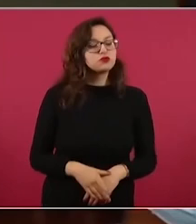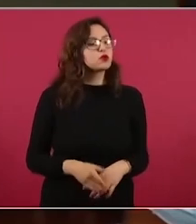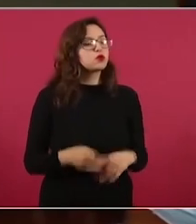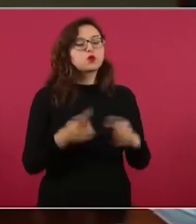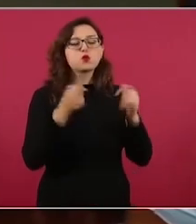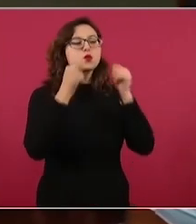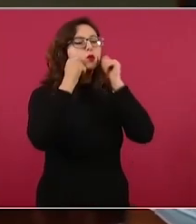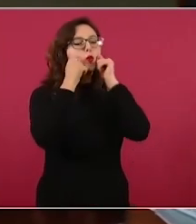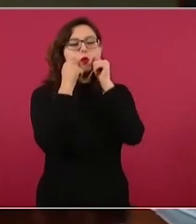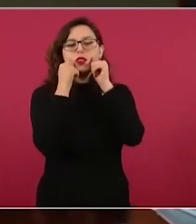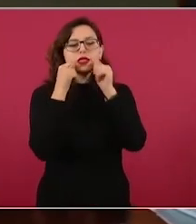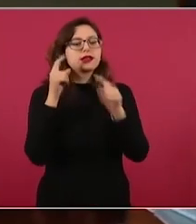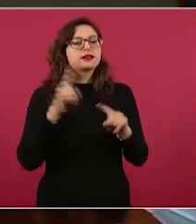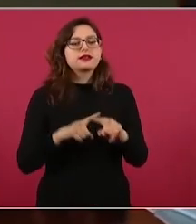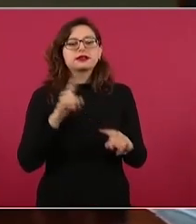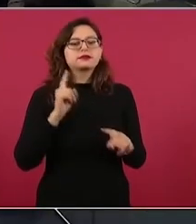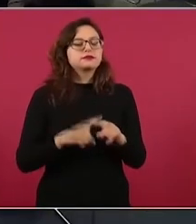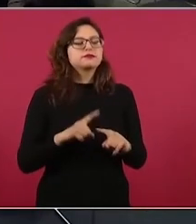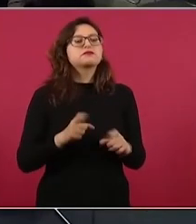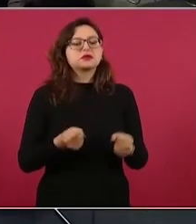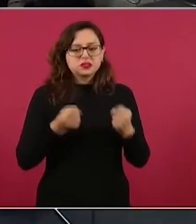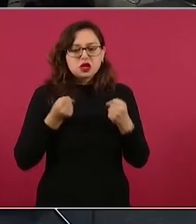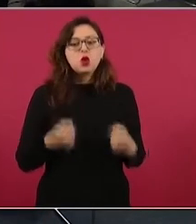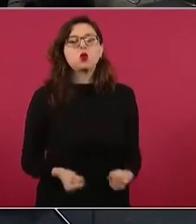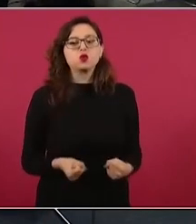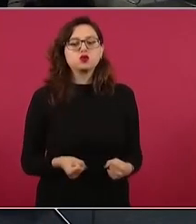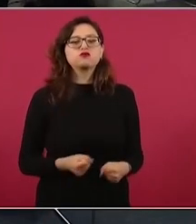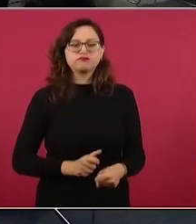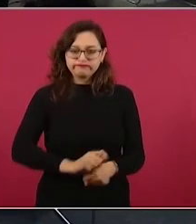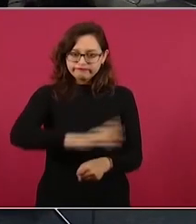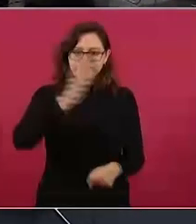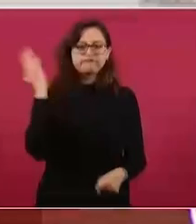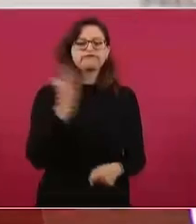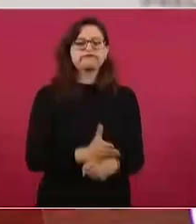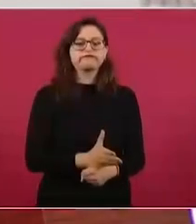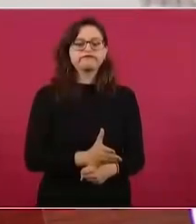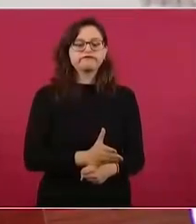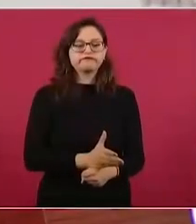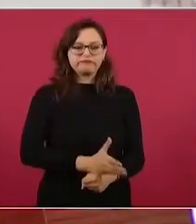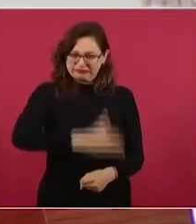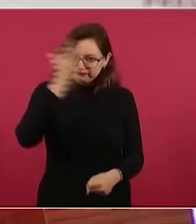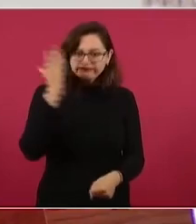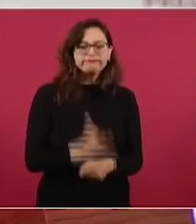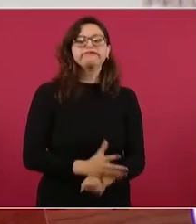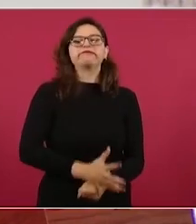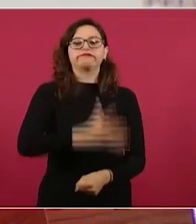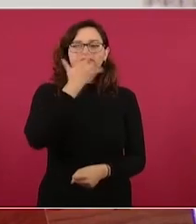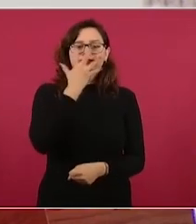sea quien sea o sea no hay impunidad cero impunidad